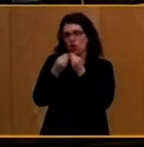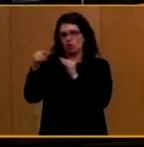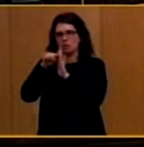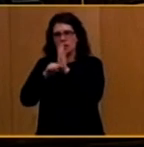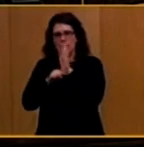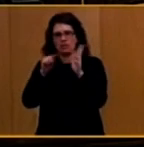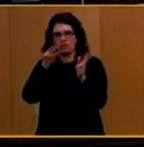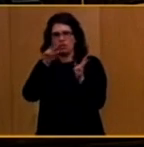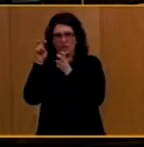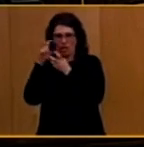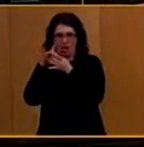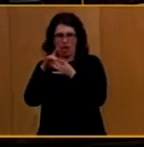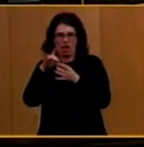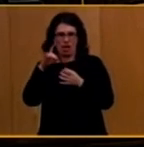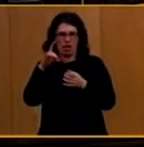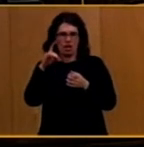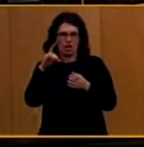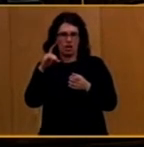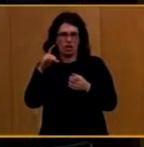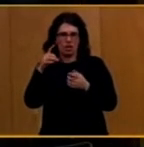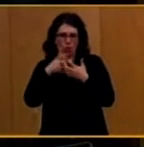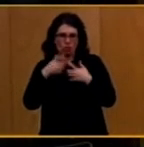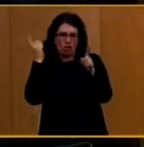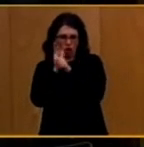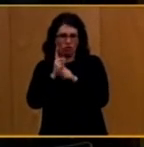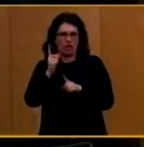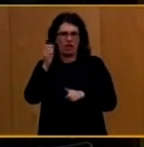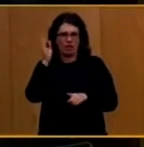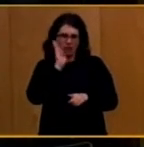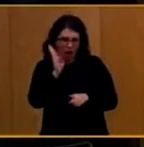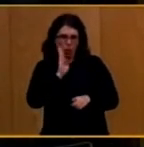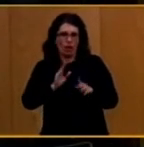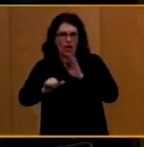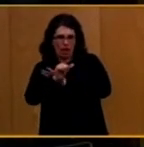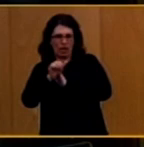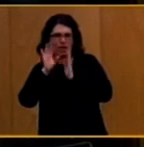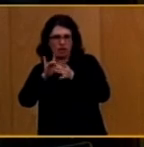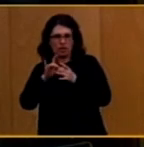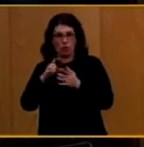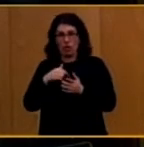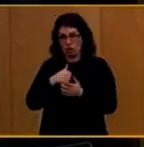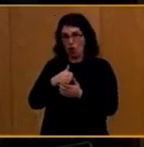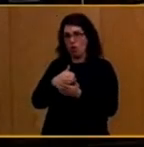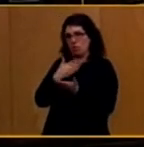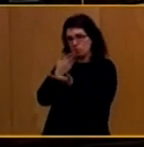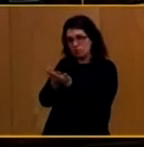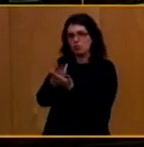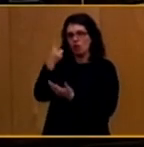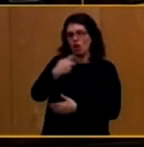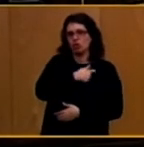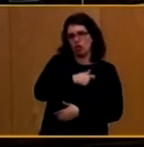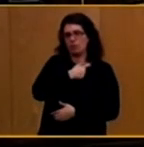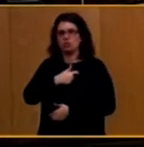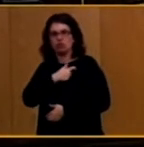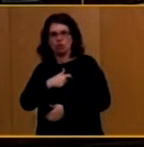contra el fraude correspondientes. Entonces, le invito a que se creen dos comisiones para que hablemos si es de verdad